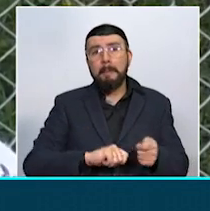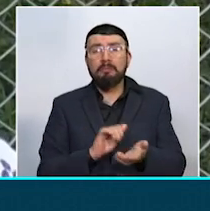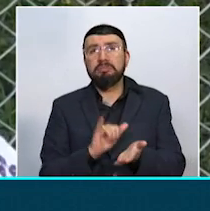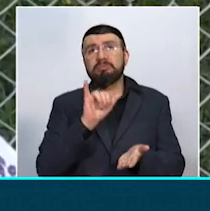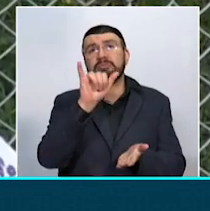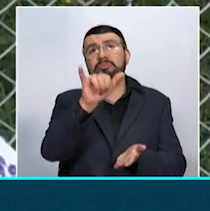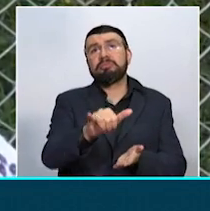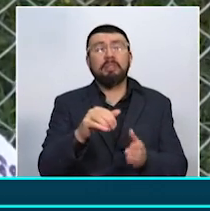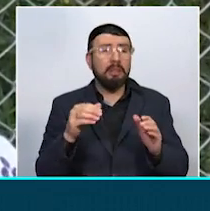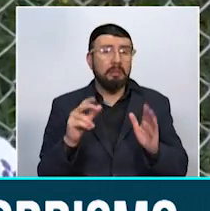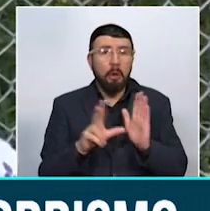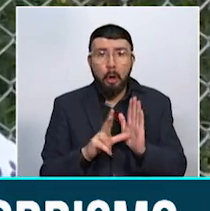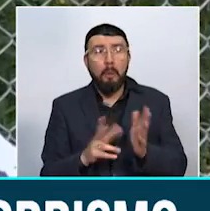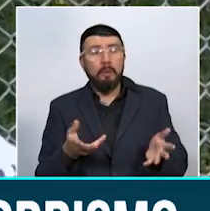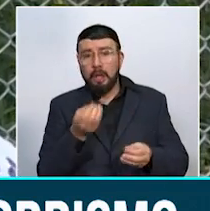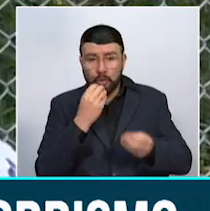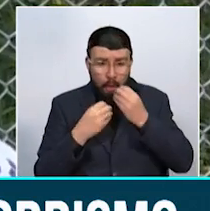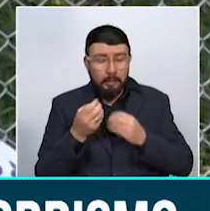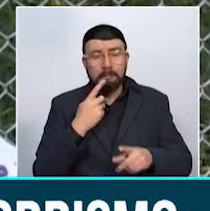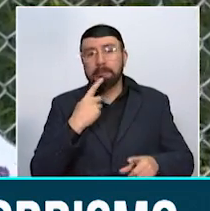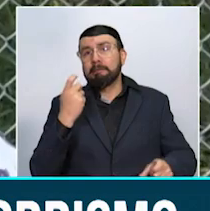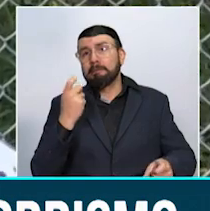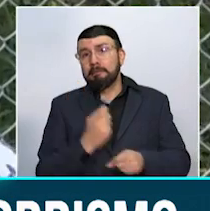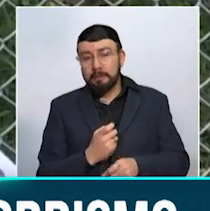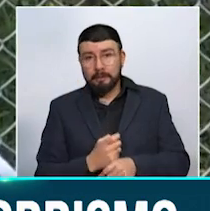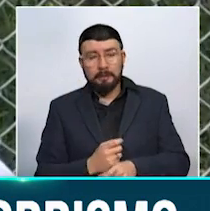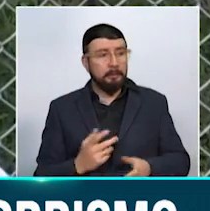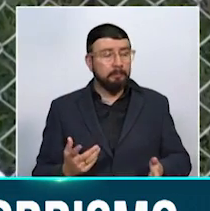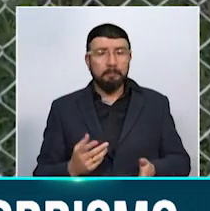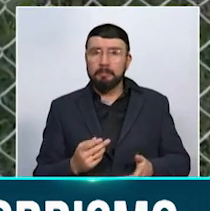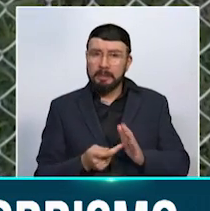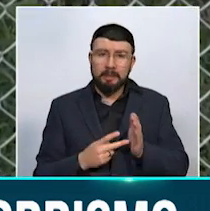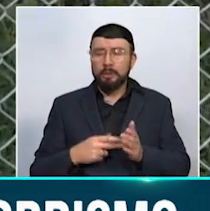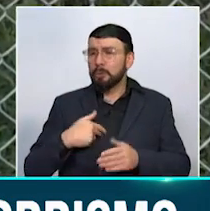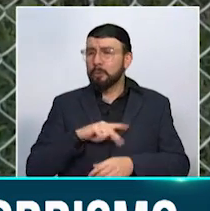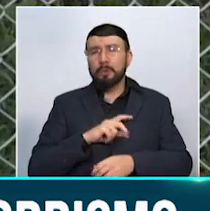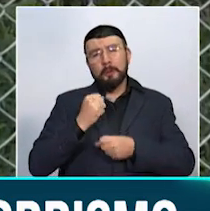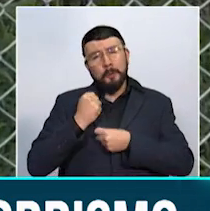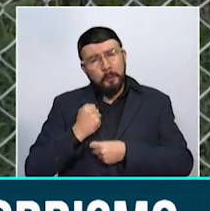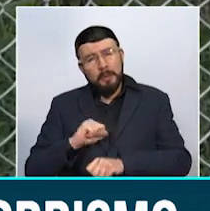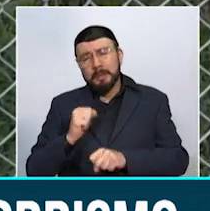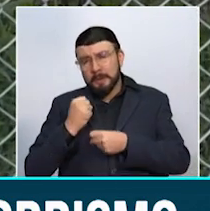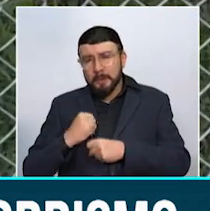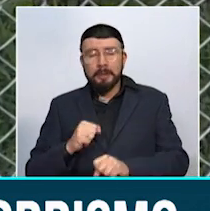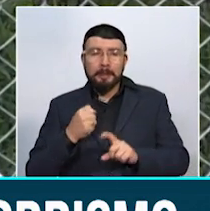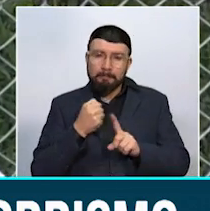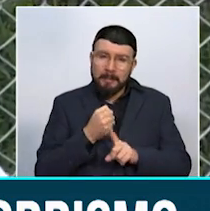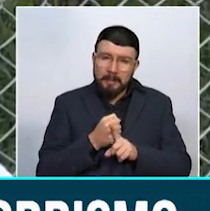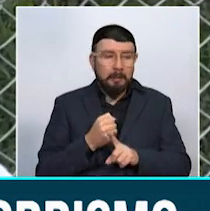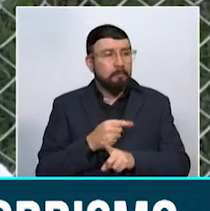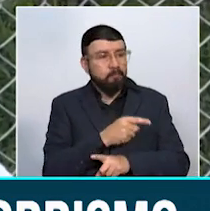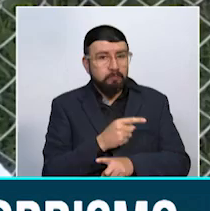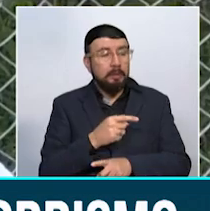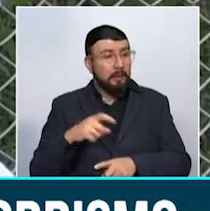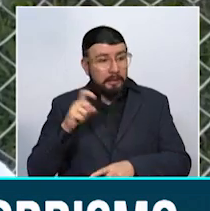de los hospedajes, alimentación y todo esto. Entonces, la verdad es que la lucha de nosotros ha sido empáticamente sobre los recursos que